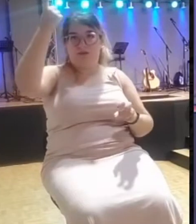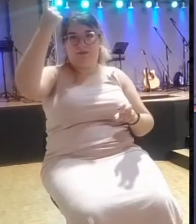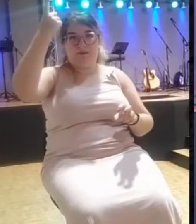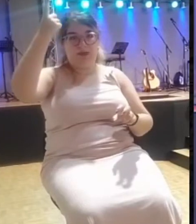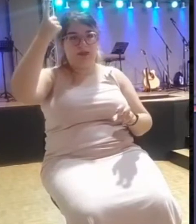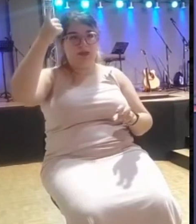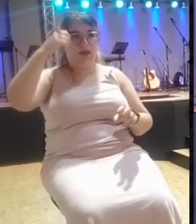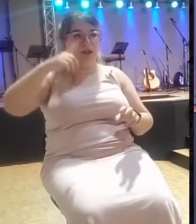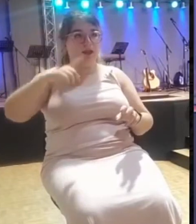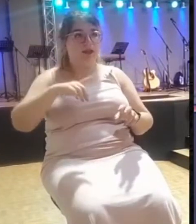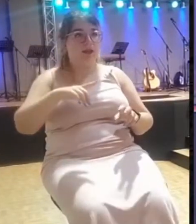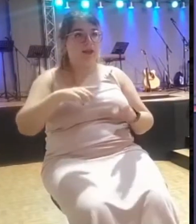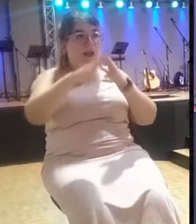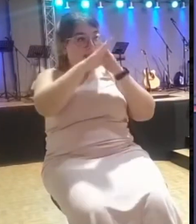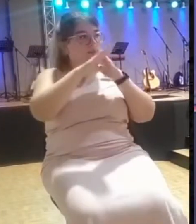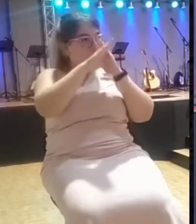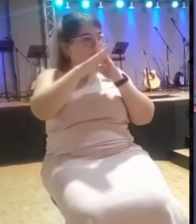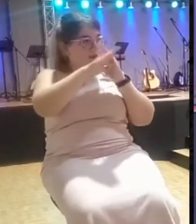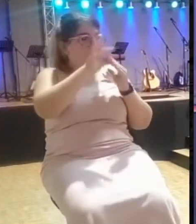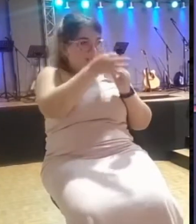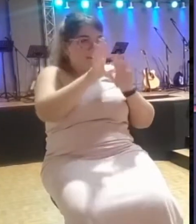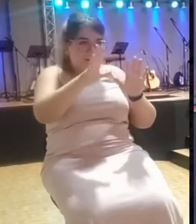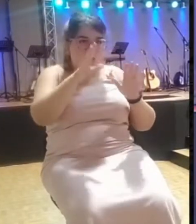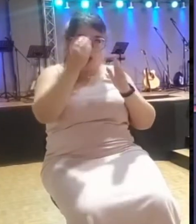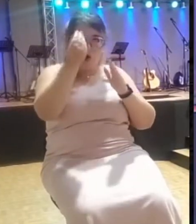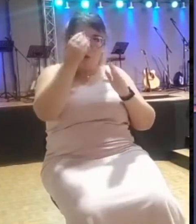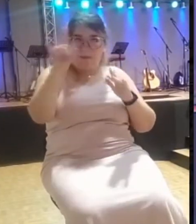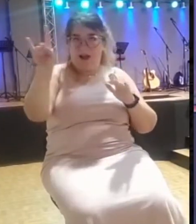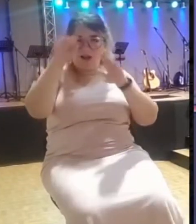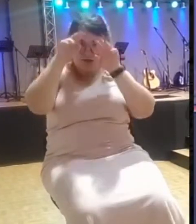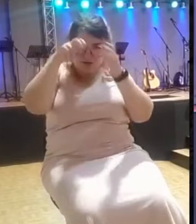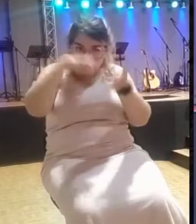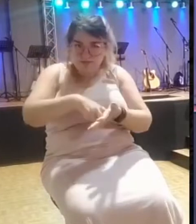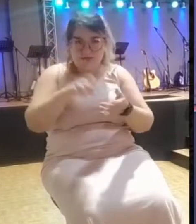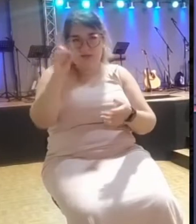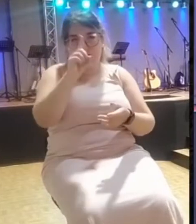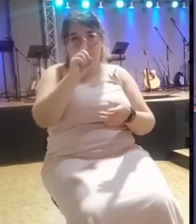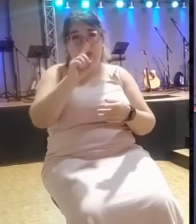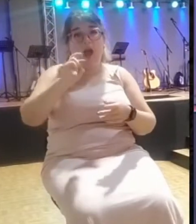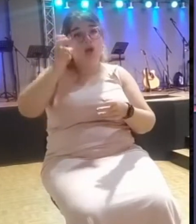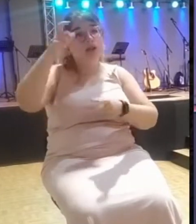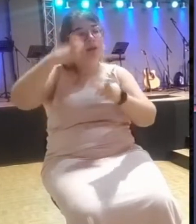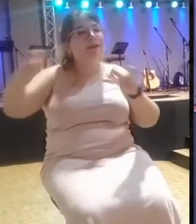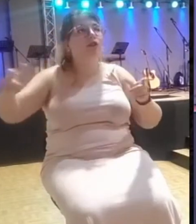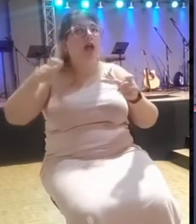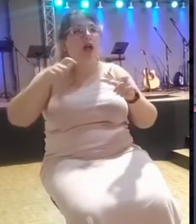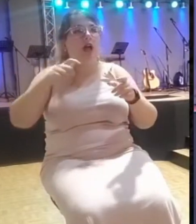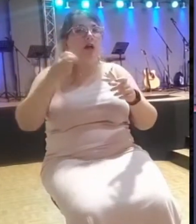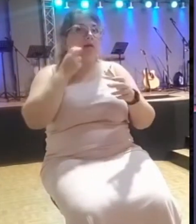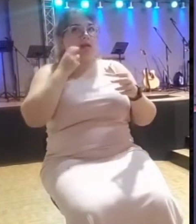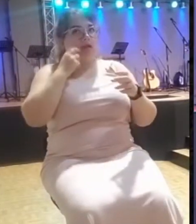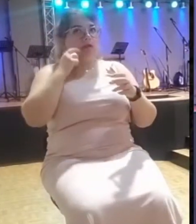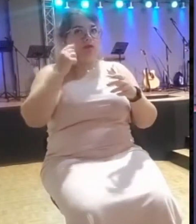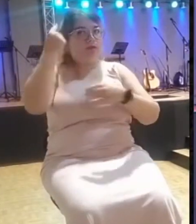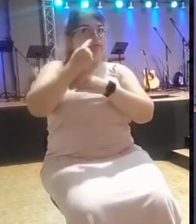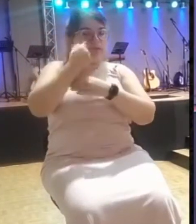escondidos, pero no habían doblado su rodilla ante Baal. Los demás lo habían hecho por miedo. Por temor, ¿verdad? Porque a todo el